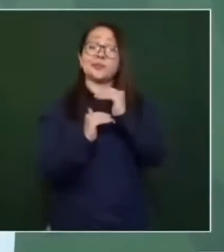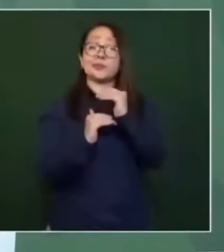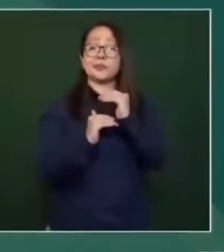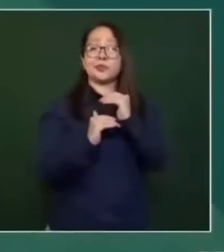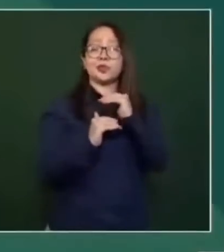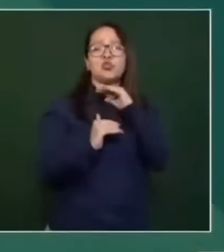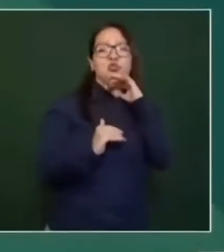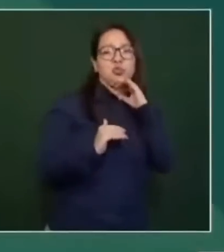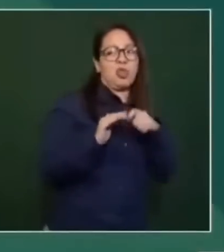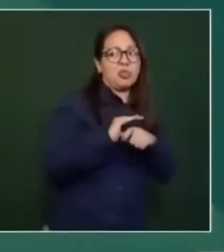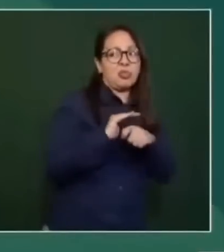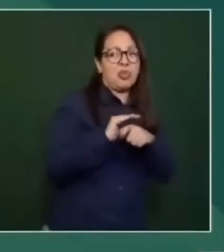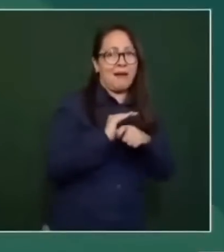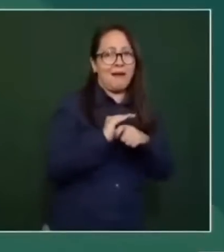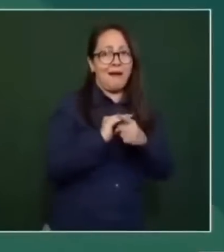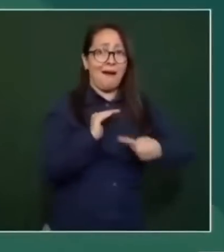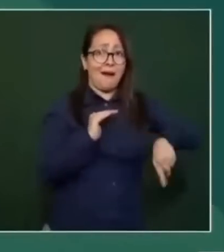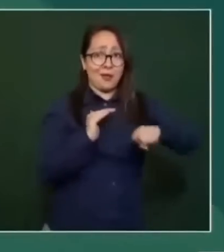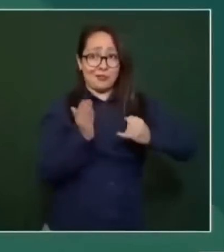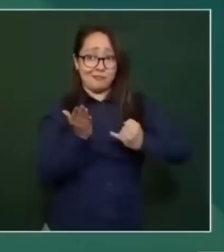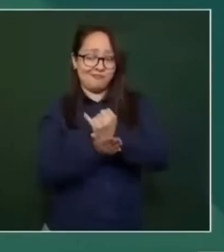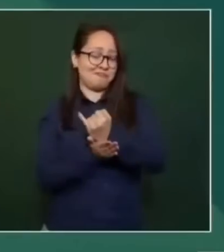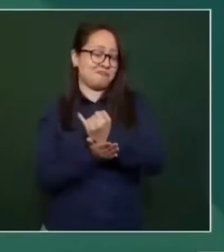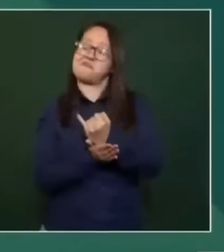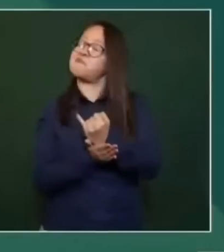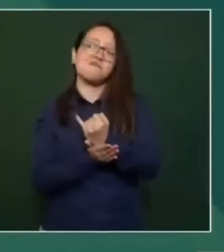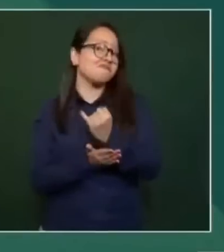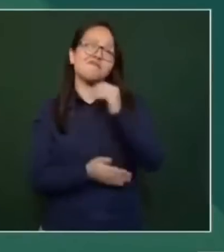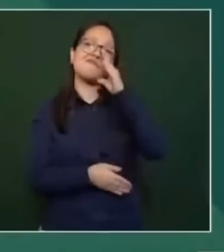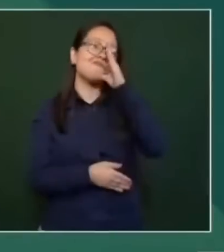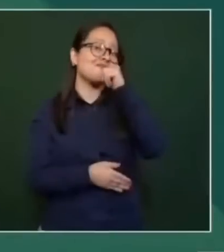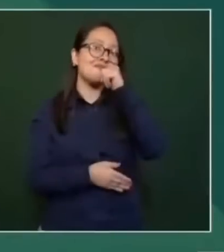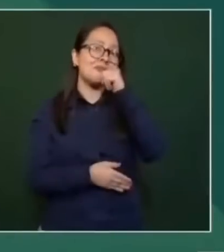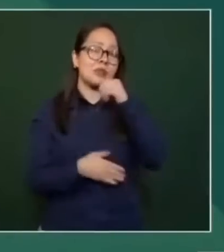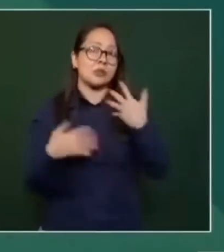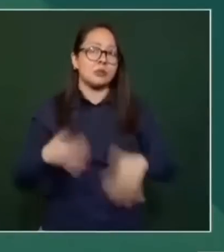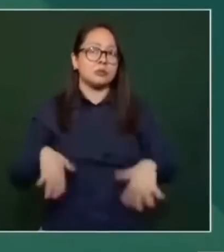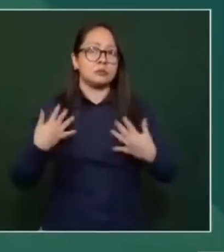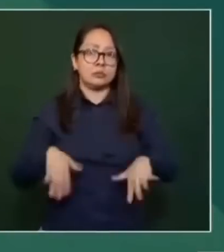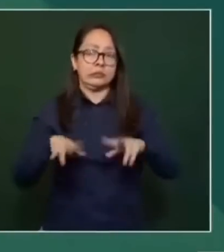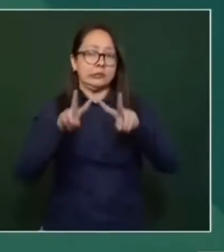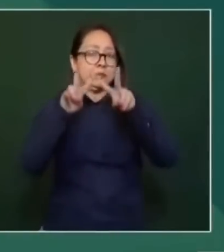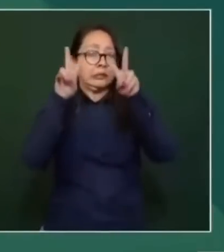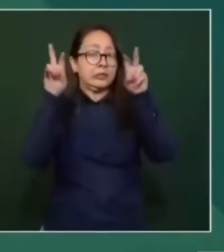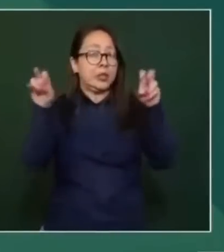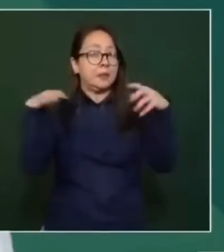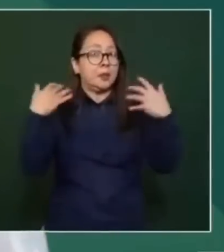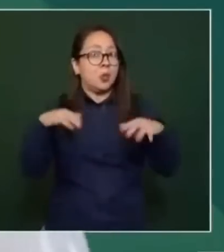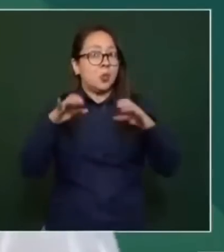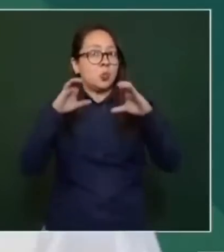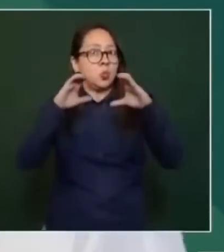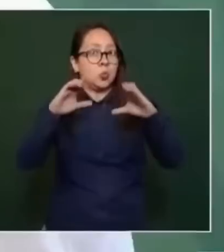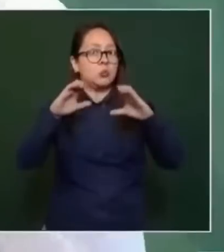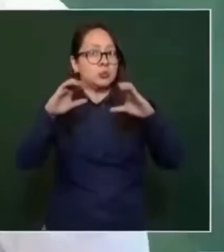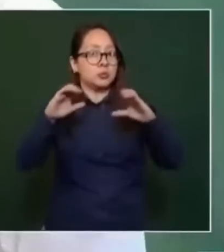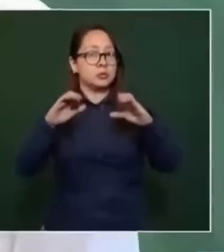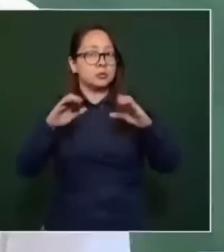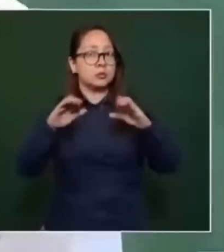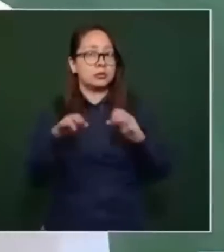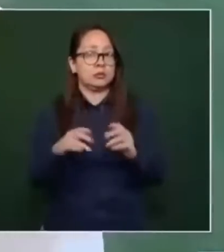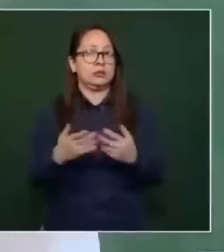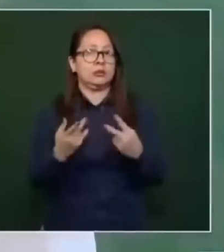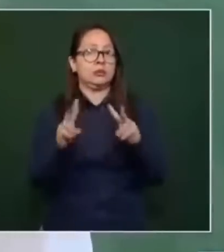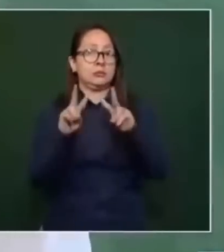la que decida un asunto tan delicado como es la seguridad